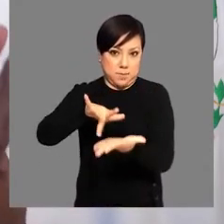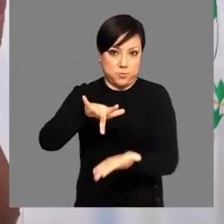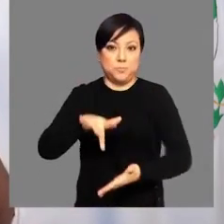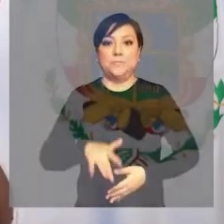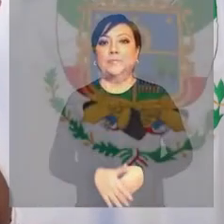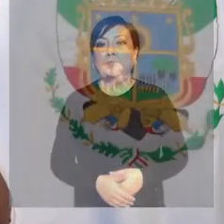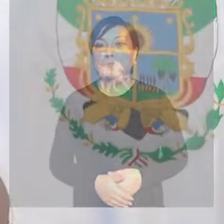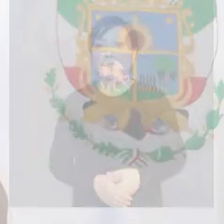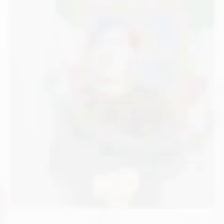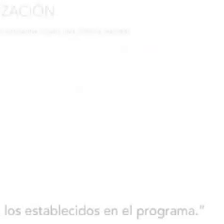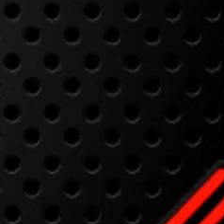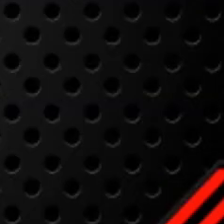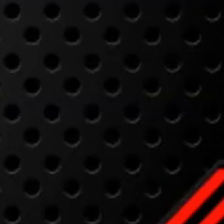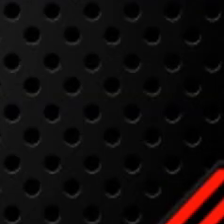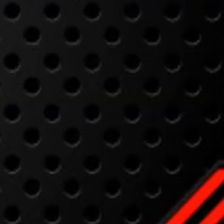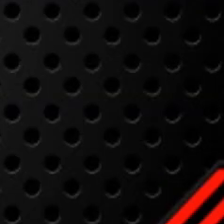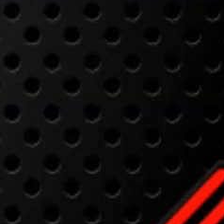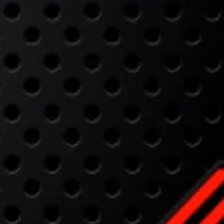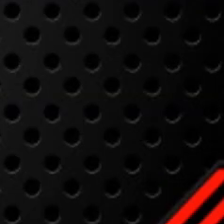Unidos, somos más.